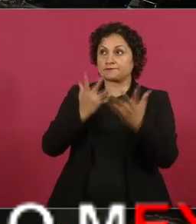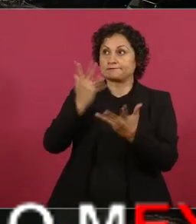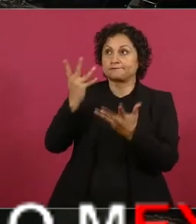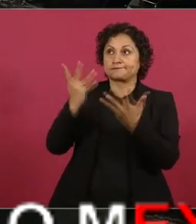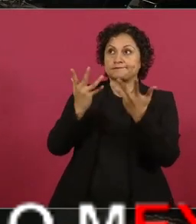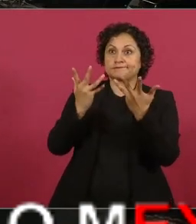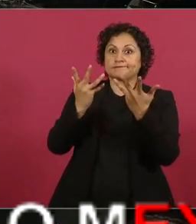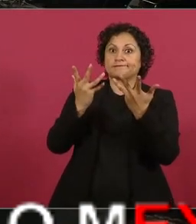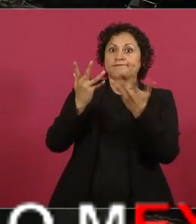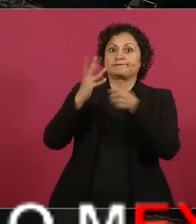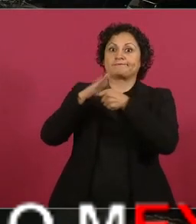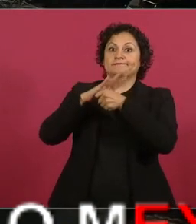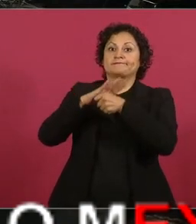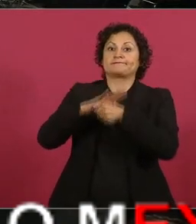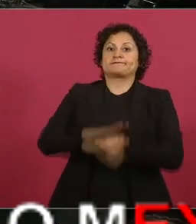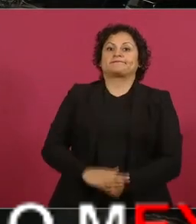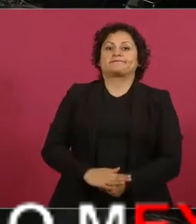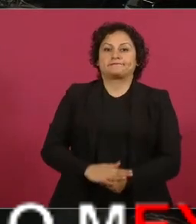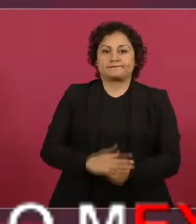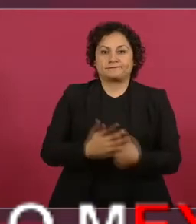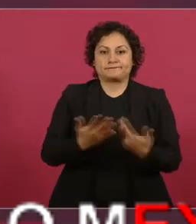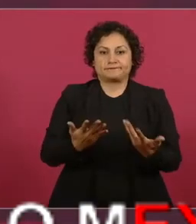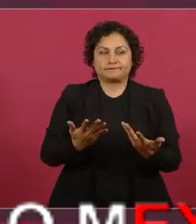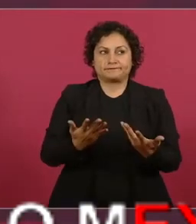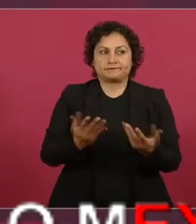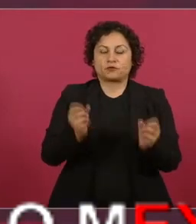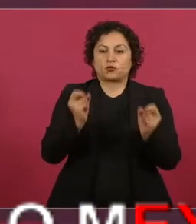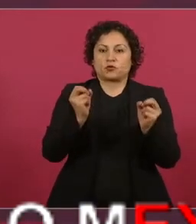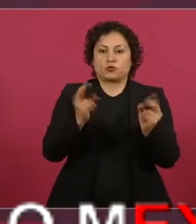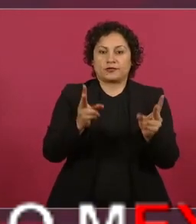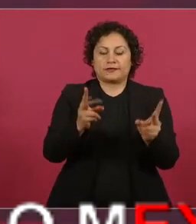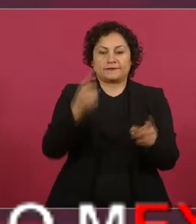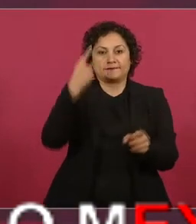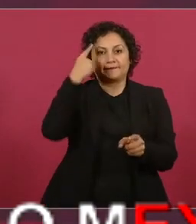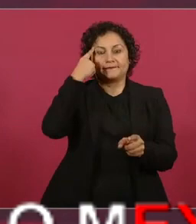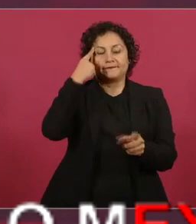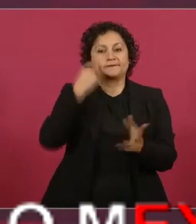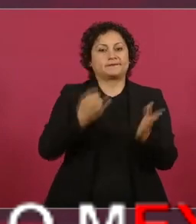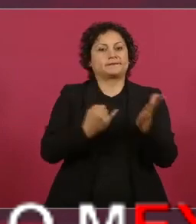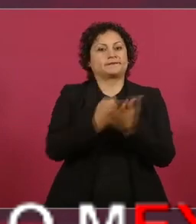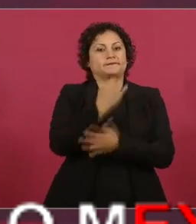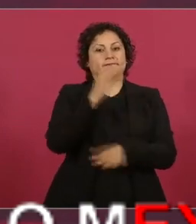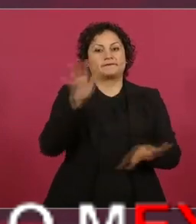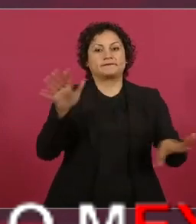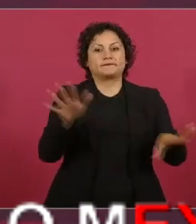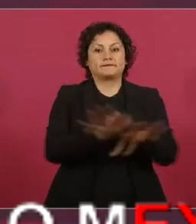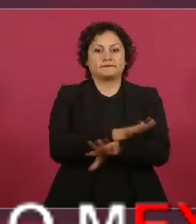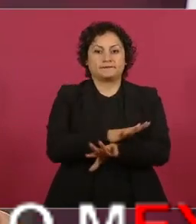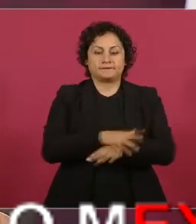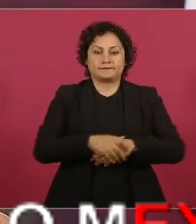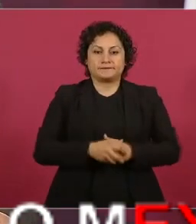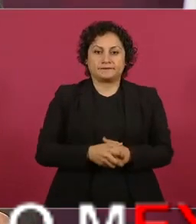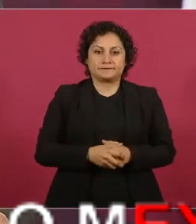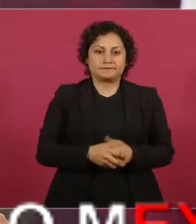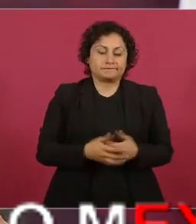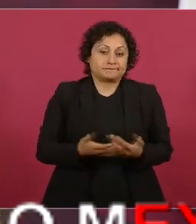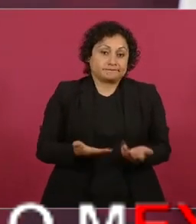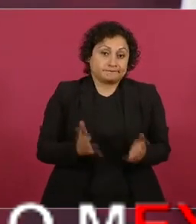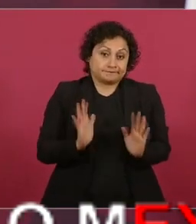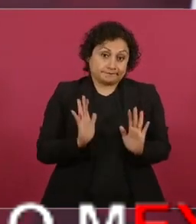y la hicieron cambiar de parecer. Porque no creo, la verdad,